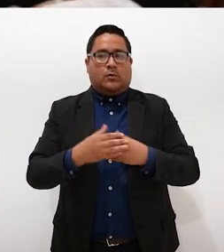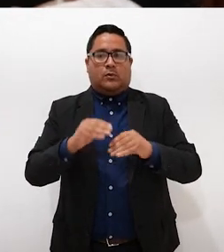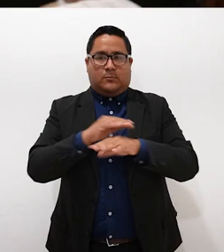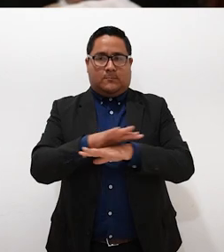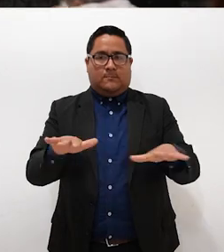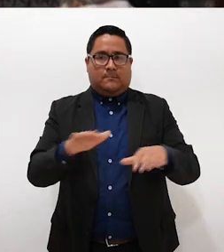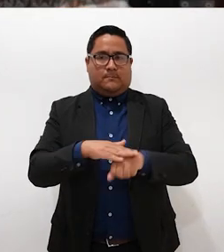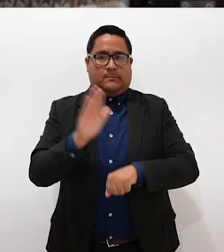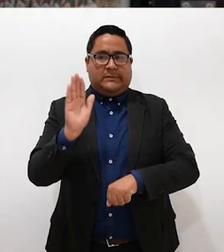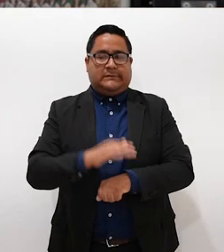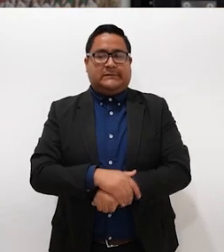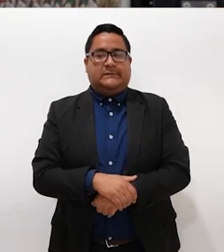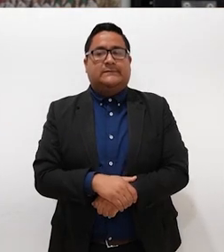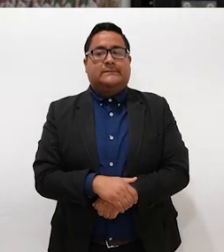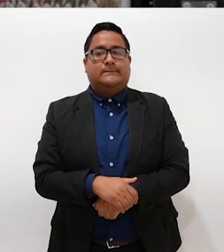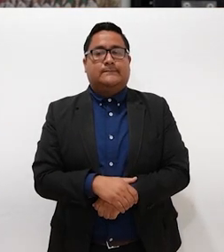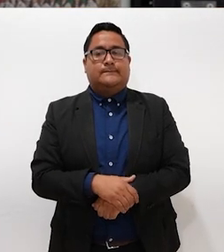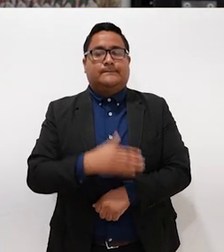la darán a conocer.